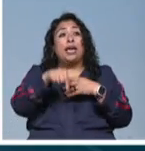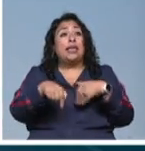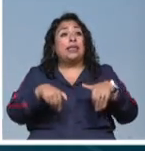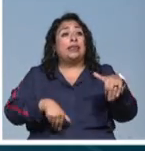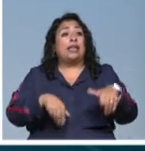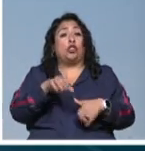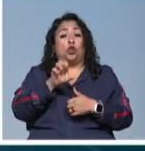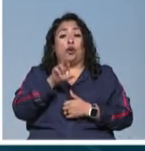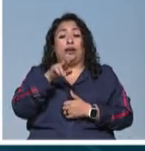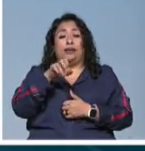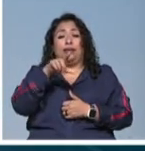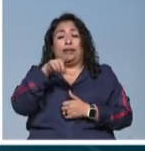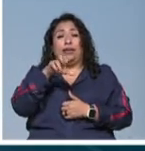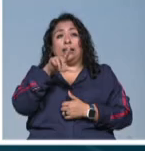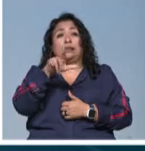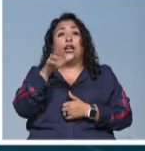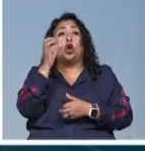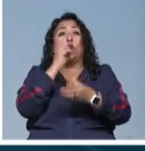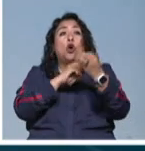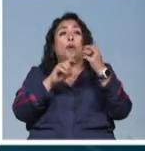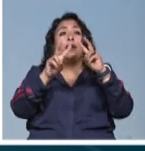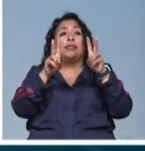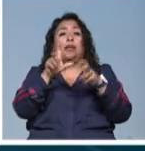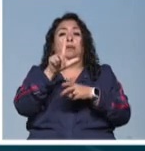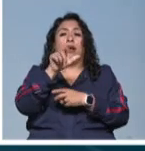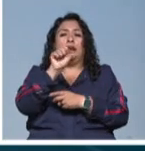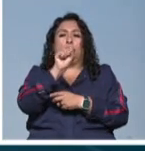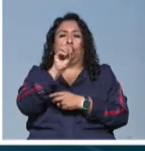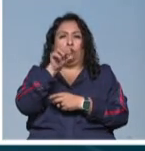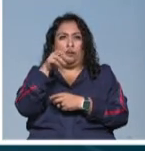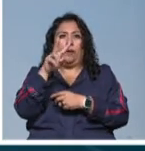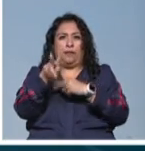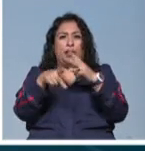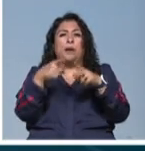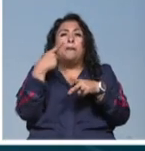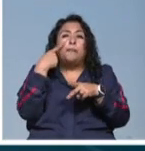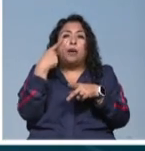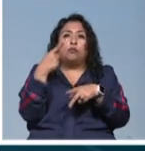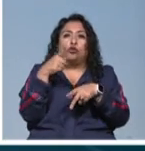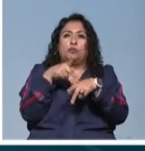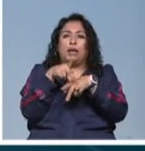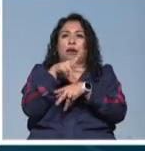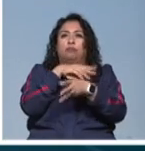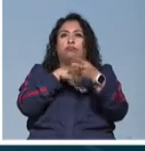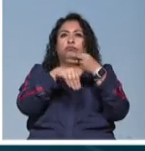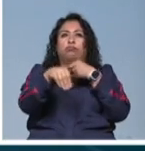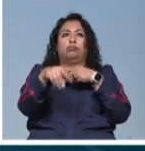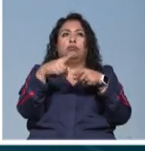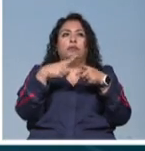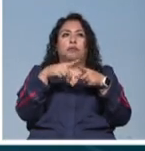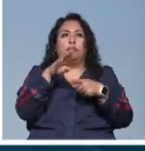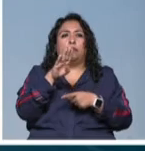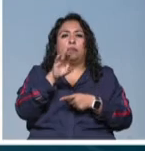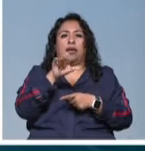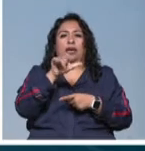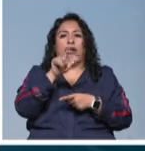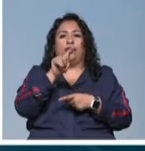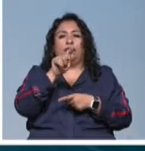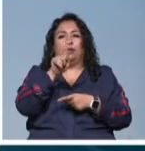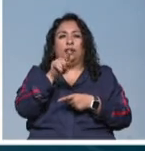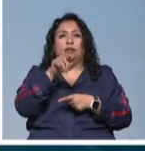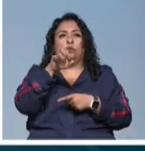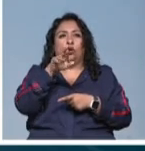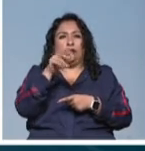Enrique Elizalde, en la obra de teatro La Sombra. No se la pierda y veamos lo que es vivir en la piel de Beatriz Moreno.